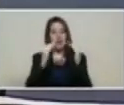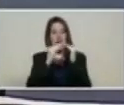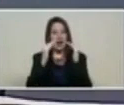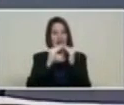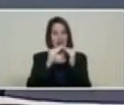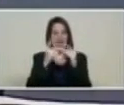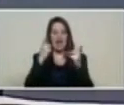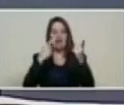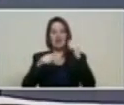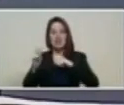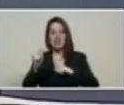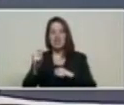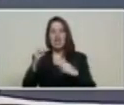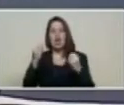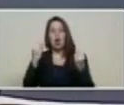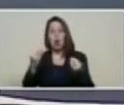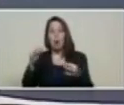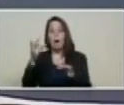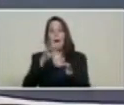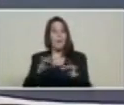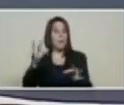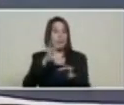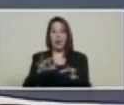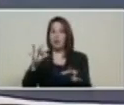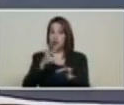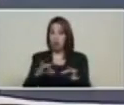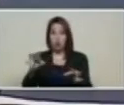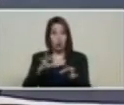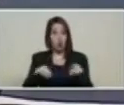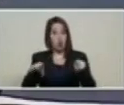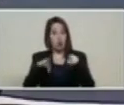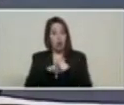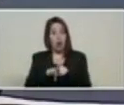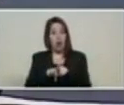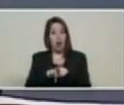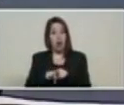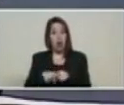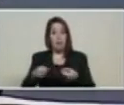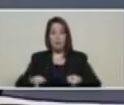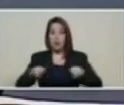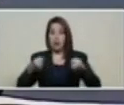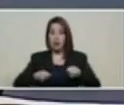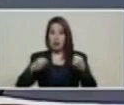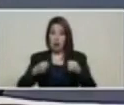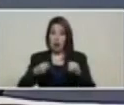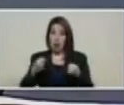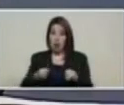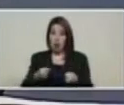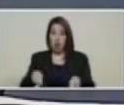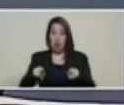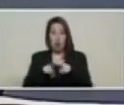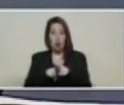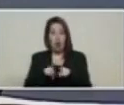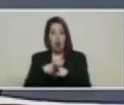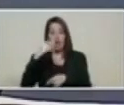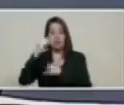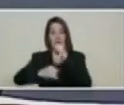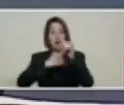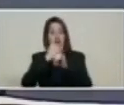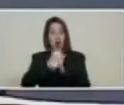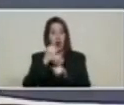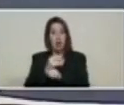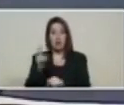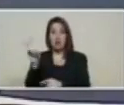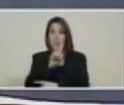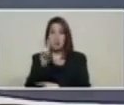en el valor estimado de acuerdo al mercado porque el petro es la moneda digital internacional de Venezuela